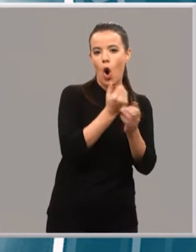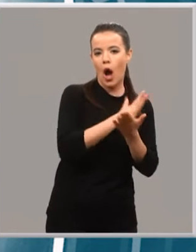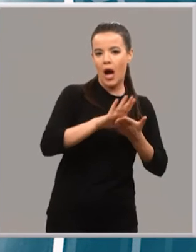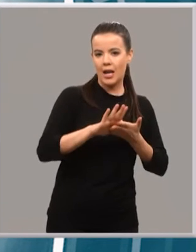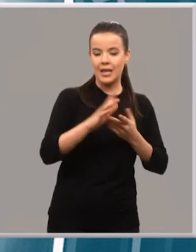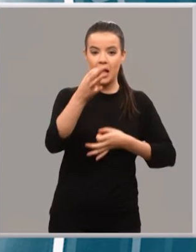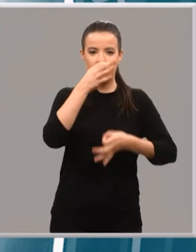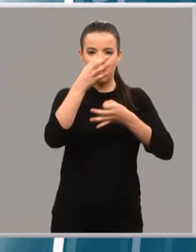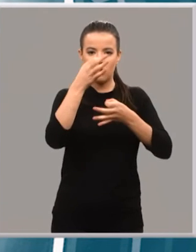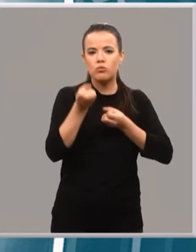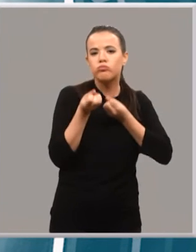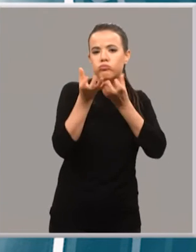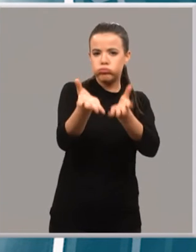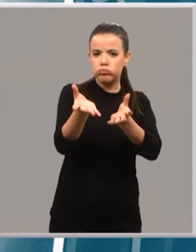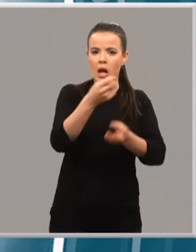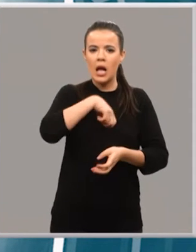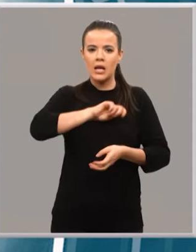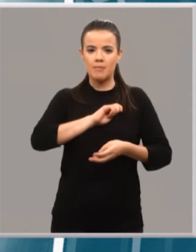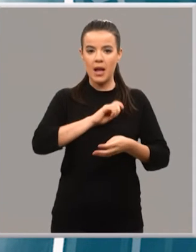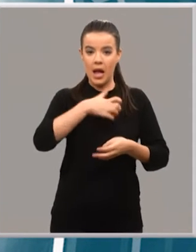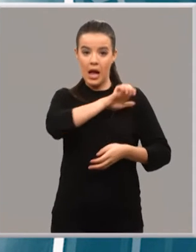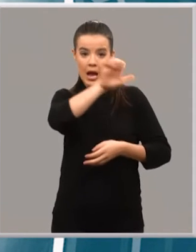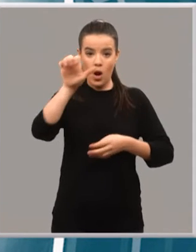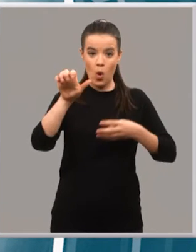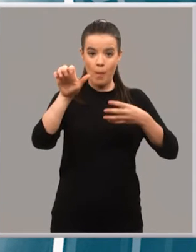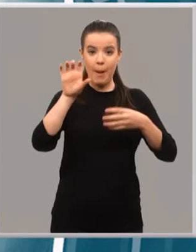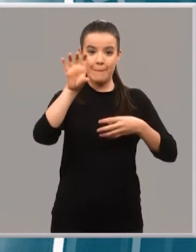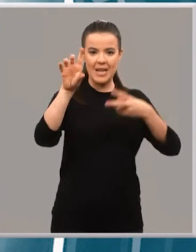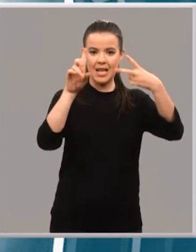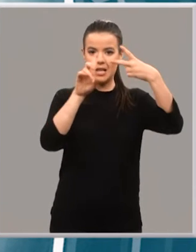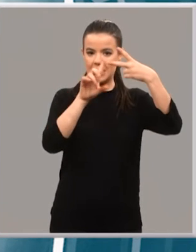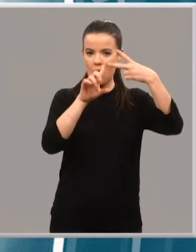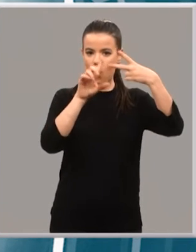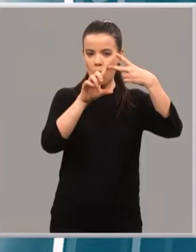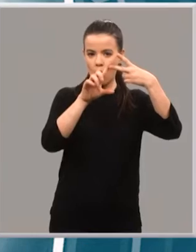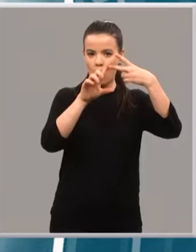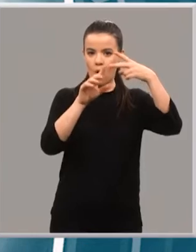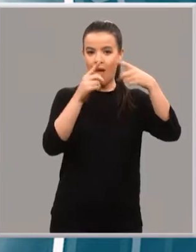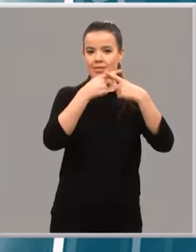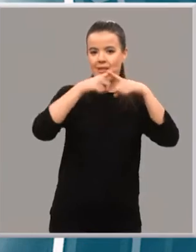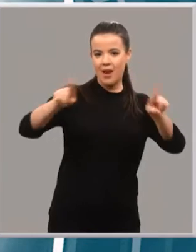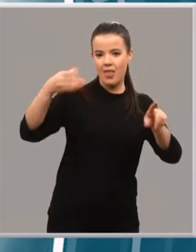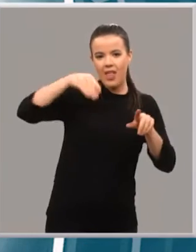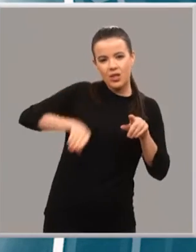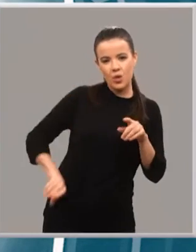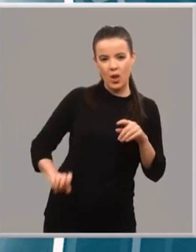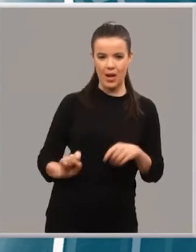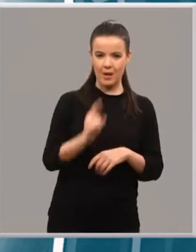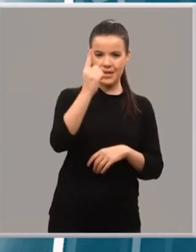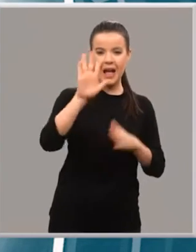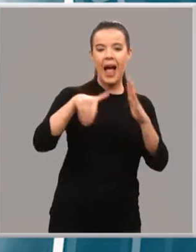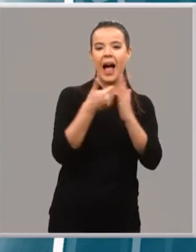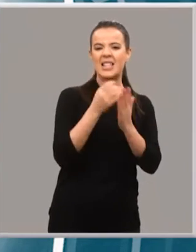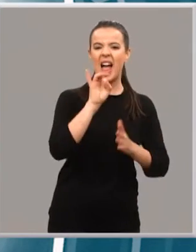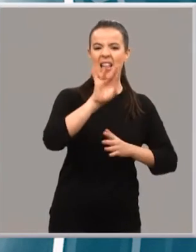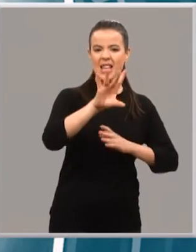evidenciar que España es el segundo país de la Unión Europea donde más ha crecido la brecha salarial. hasta alcanzar el 15%. Aseguran